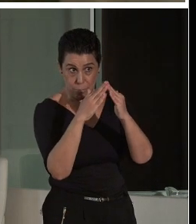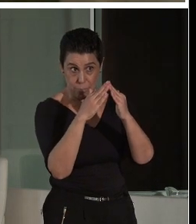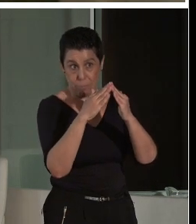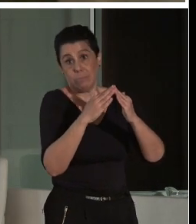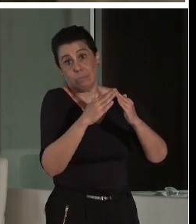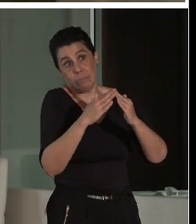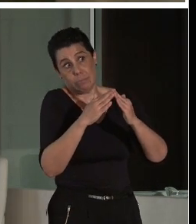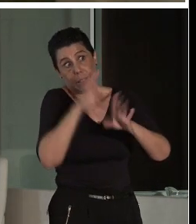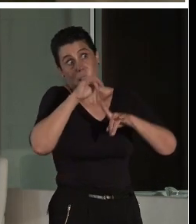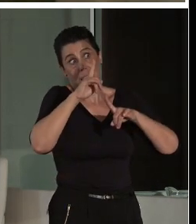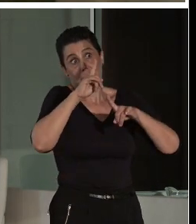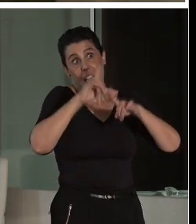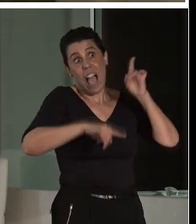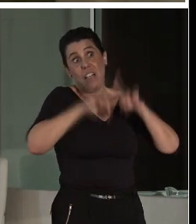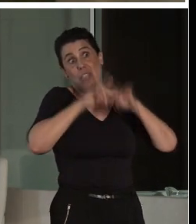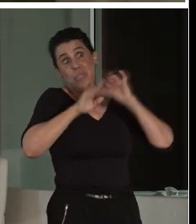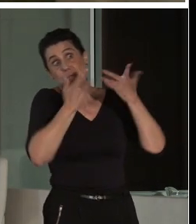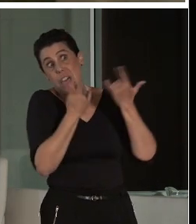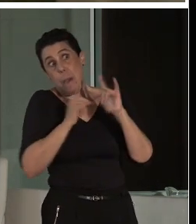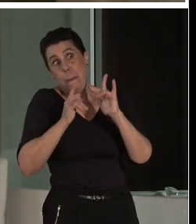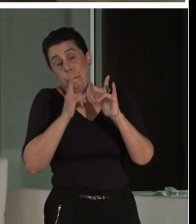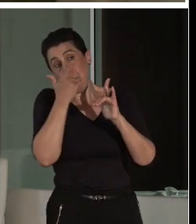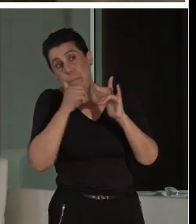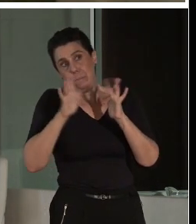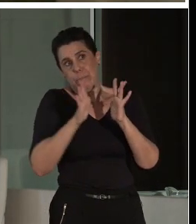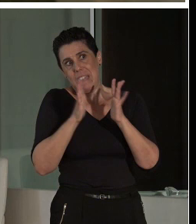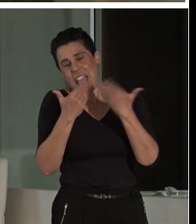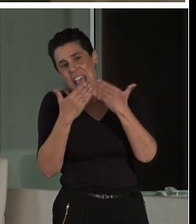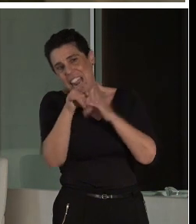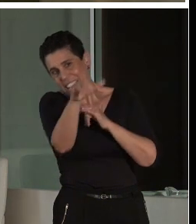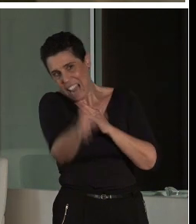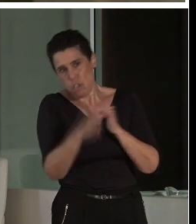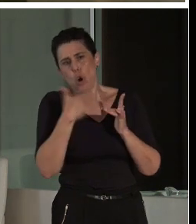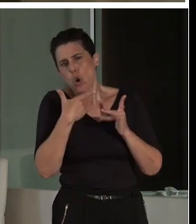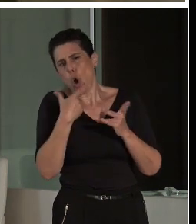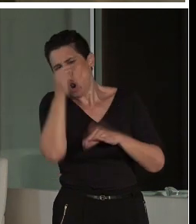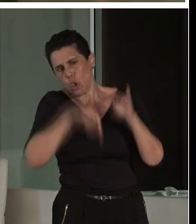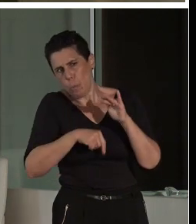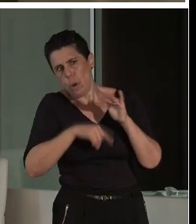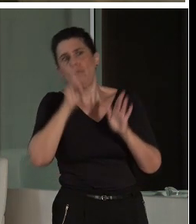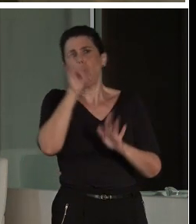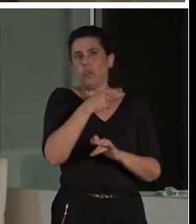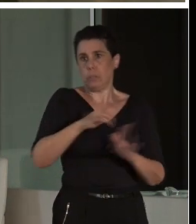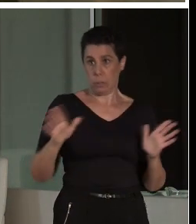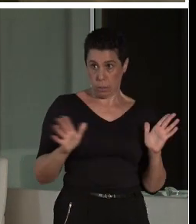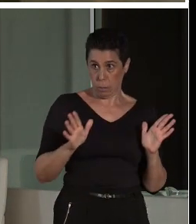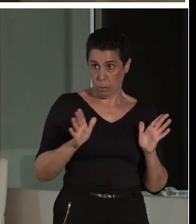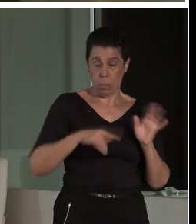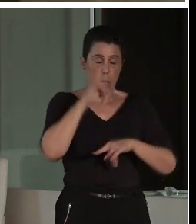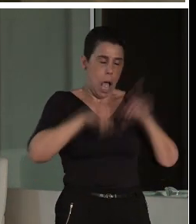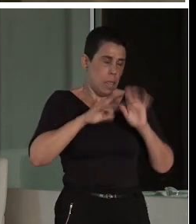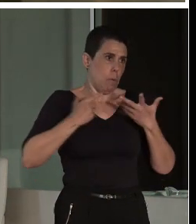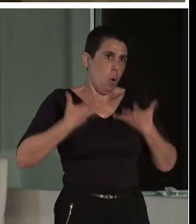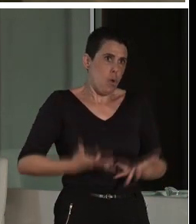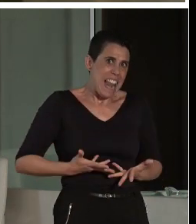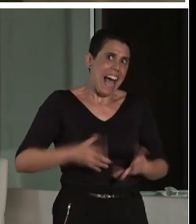de tu persona, pues me comportaré de una manera o de otra. Desde luego, relajado, relajado, estoy en muy pocas casas,